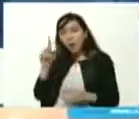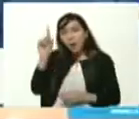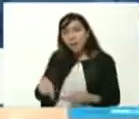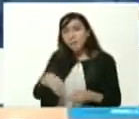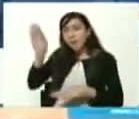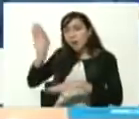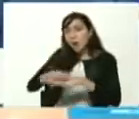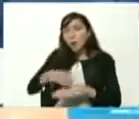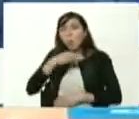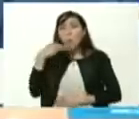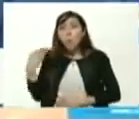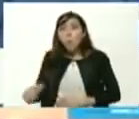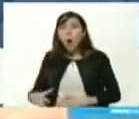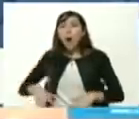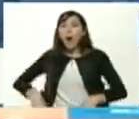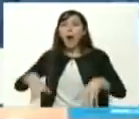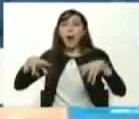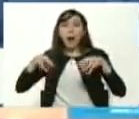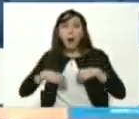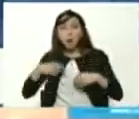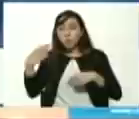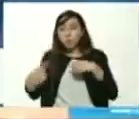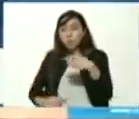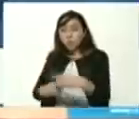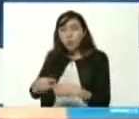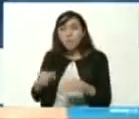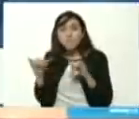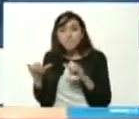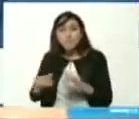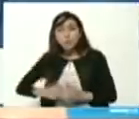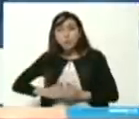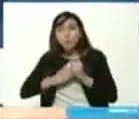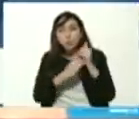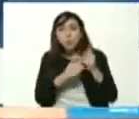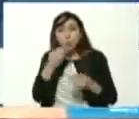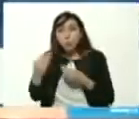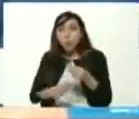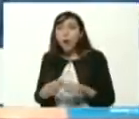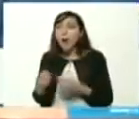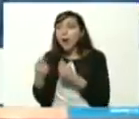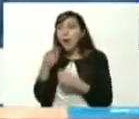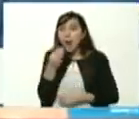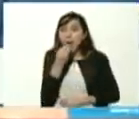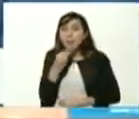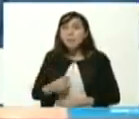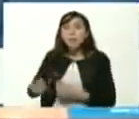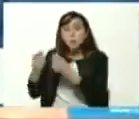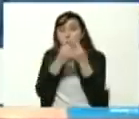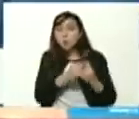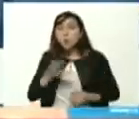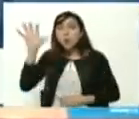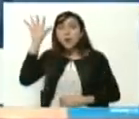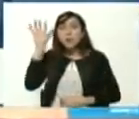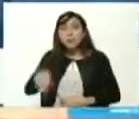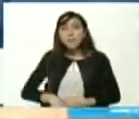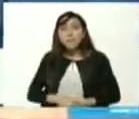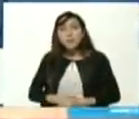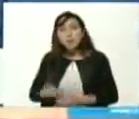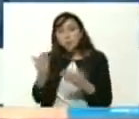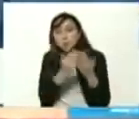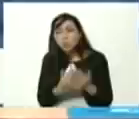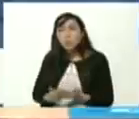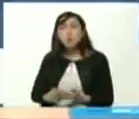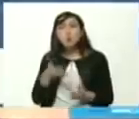juventud a asumir en sus propias manos la soberanía agroalimentaria de nuestra patria los estudios que tienen que ver con la